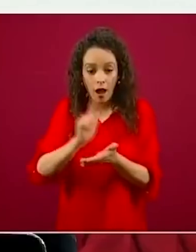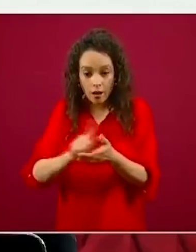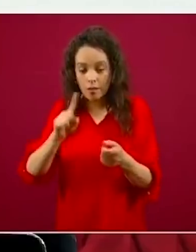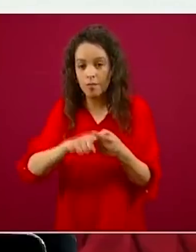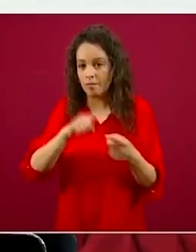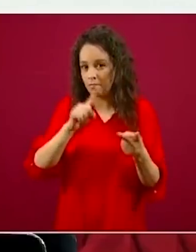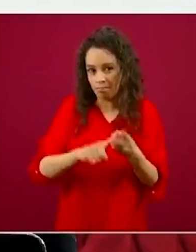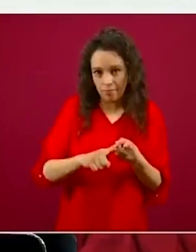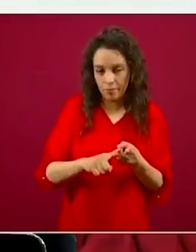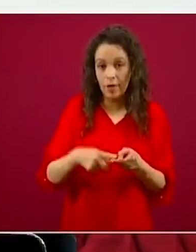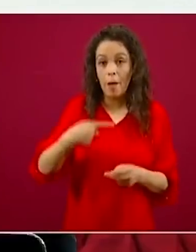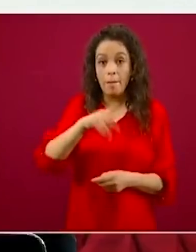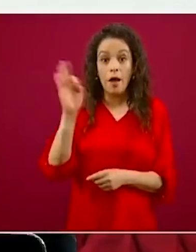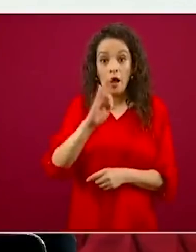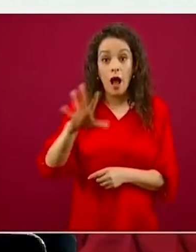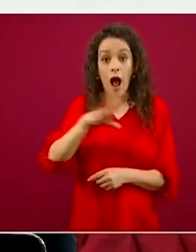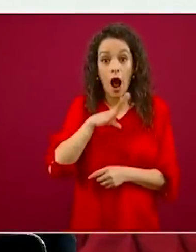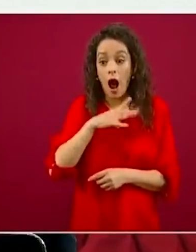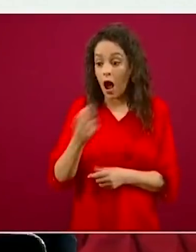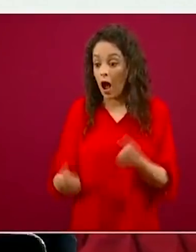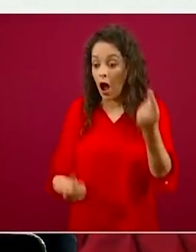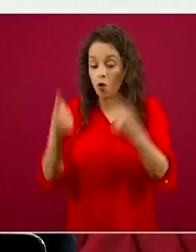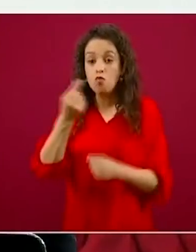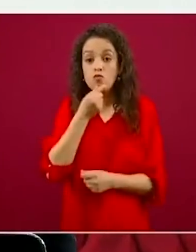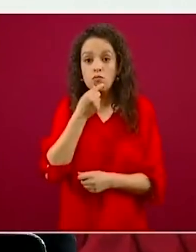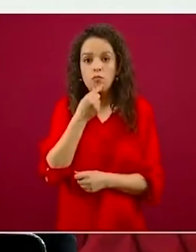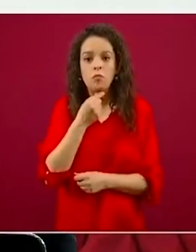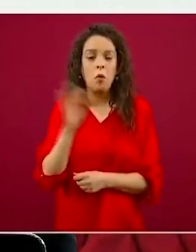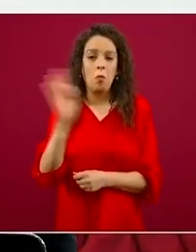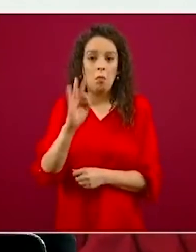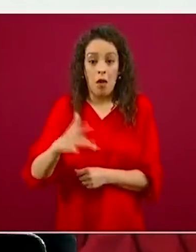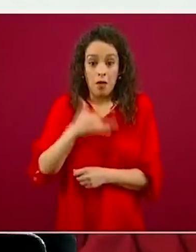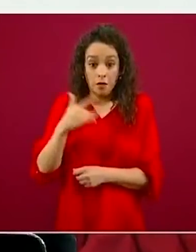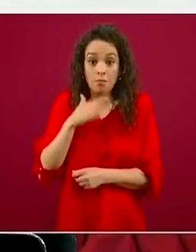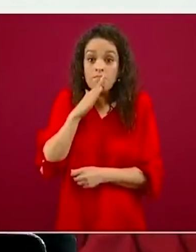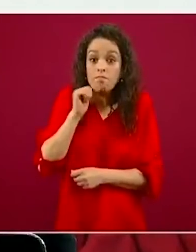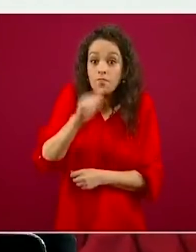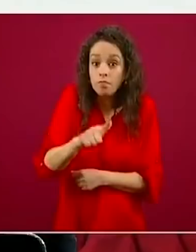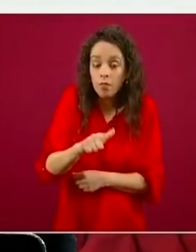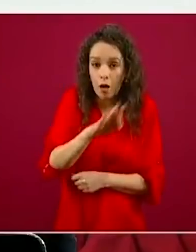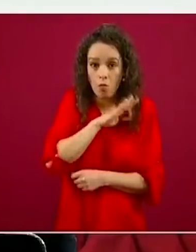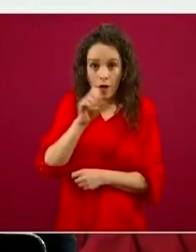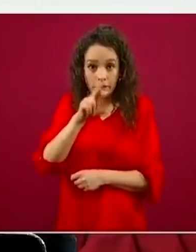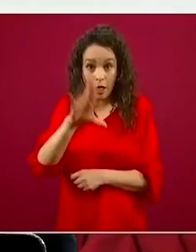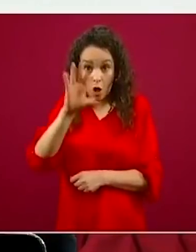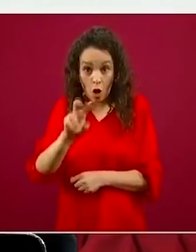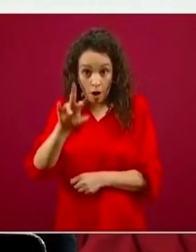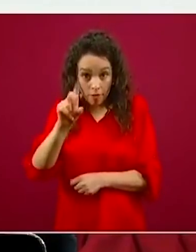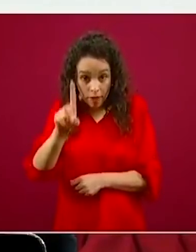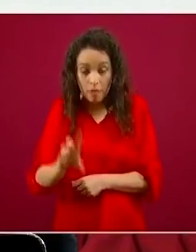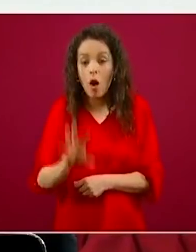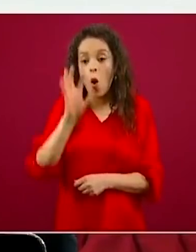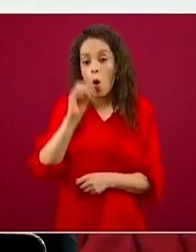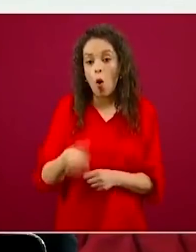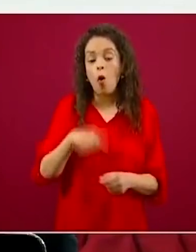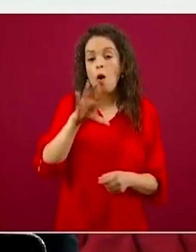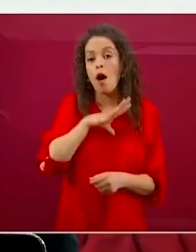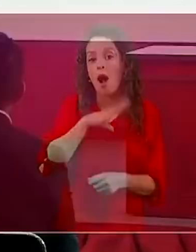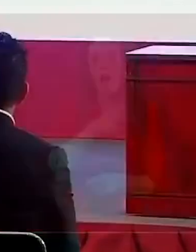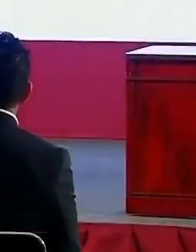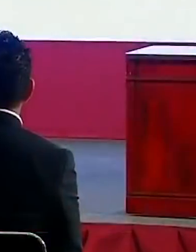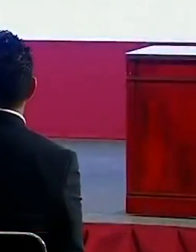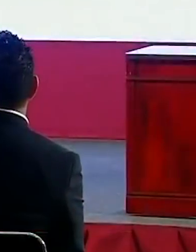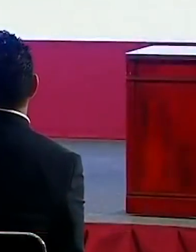un chico con síntomas posibles de COVID o dos o tres y ya cuando hay más de dos salas